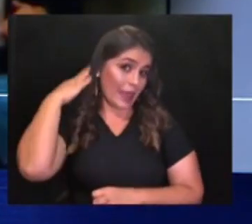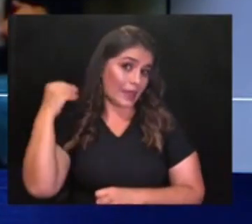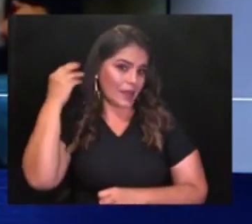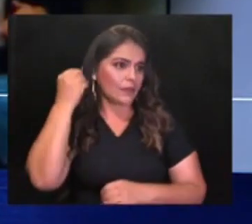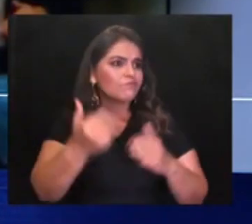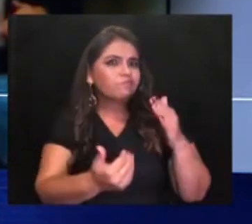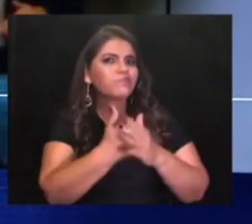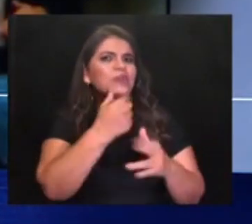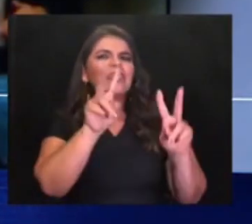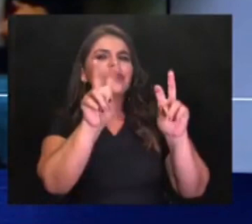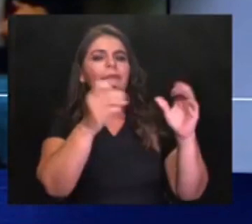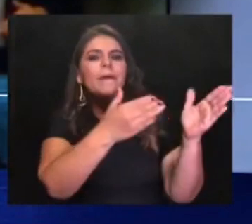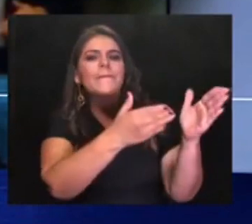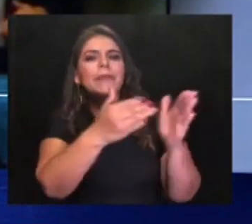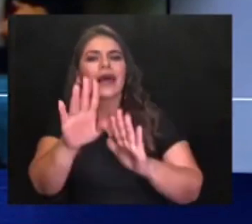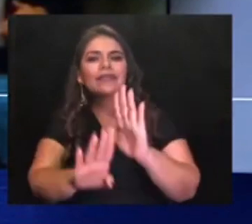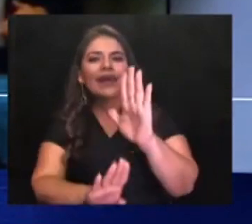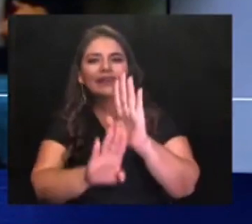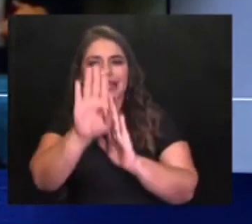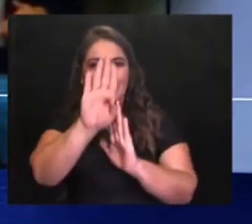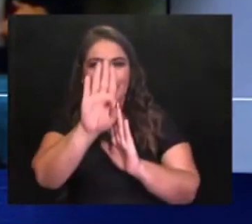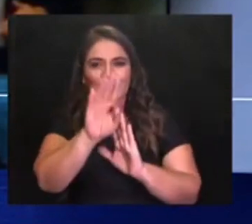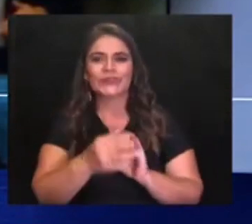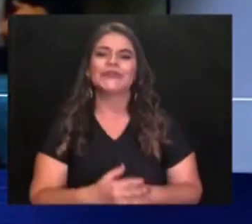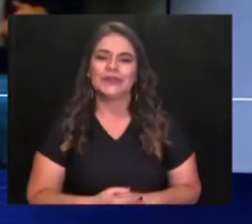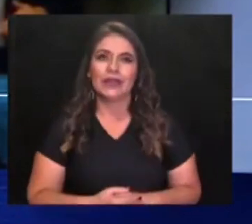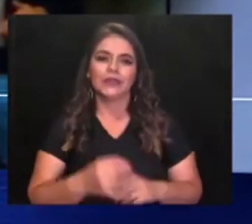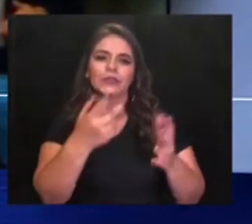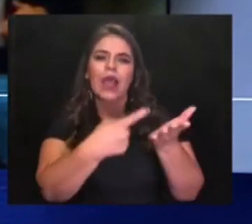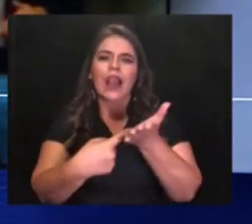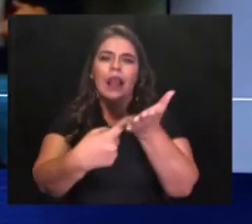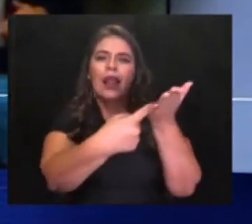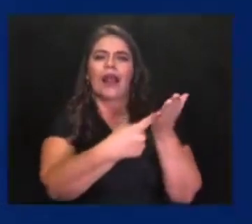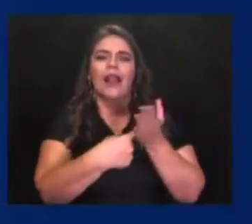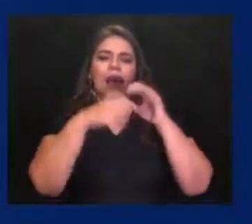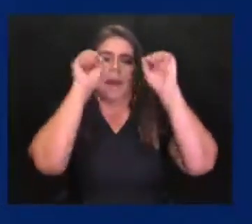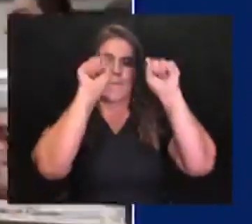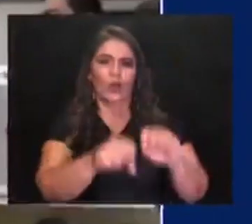mayo, el plan de desarrollo dos mil veinte, dos mil veintitrés será la prioridad.